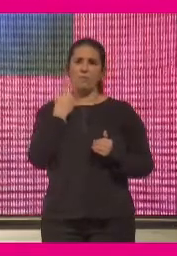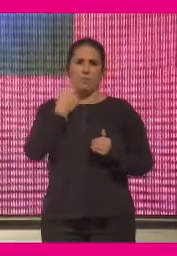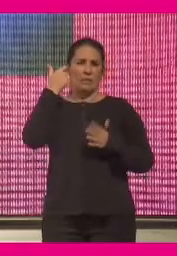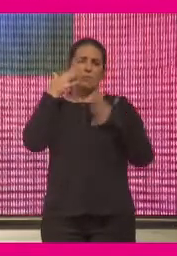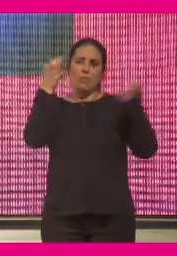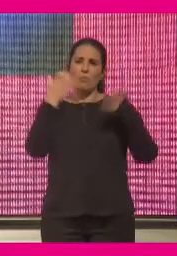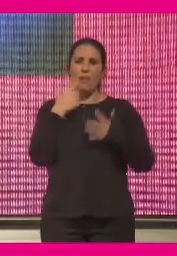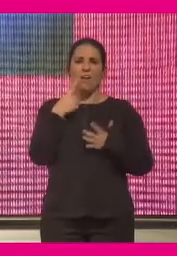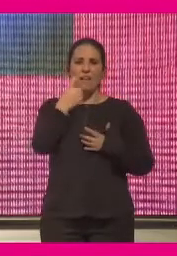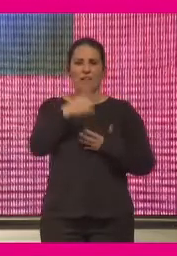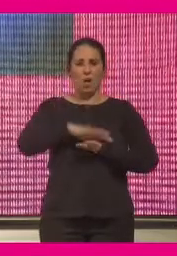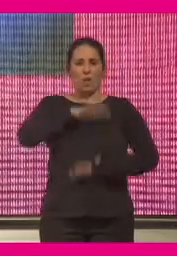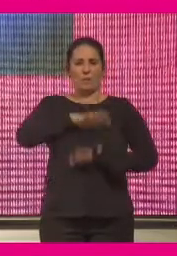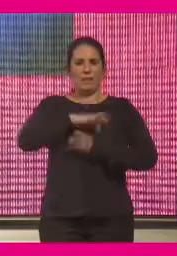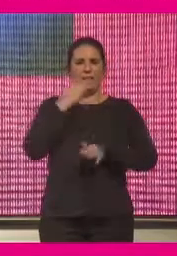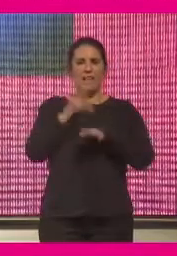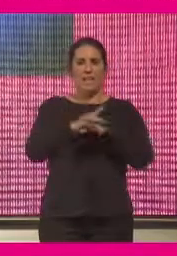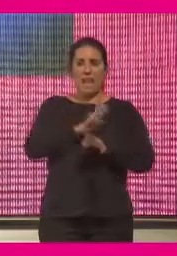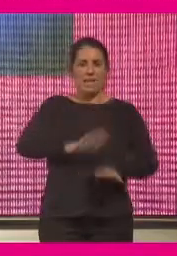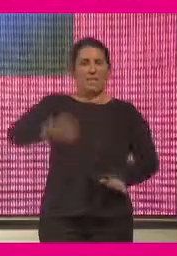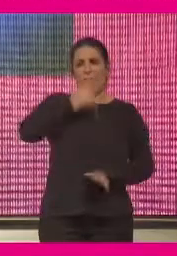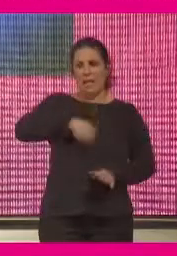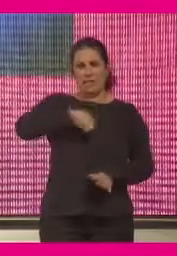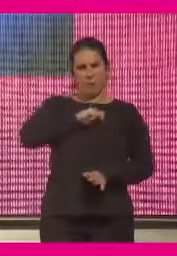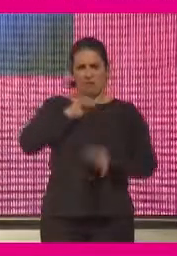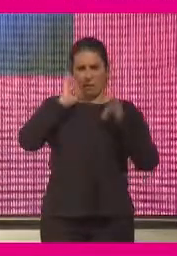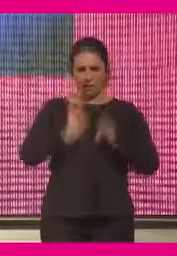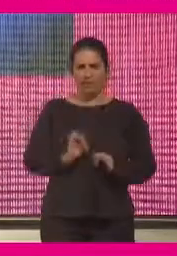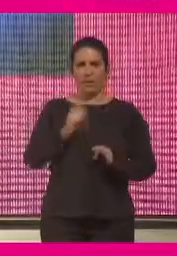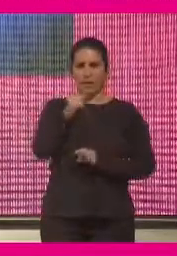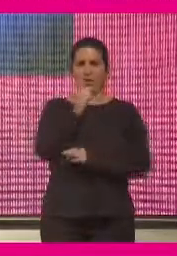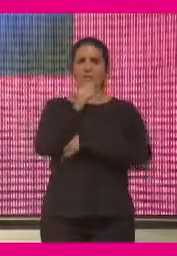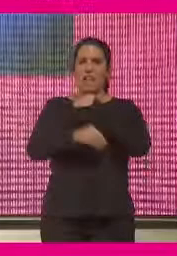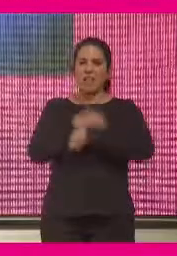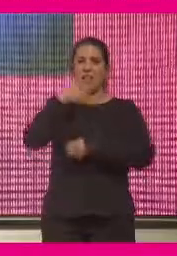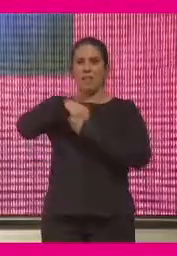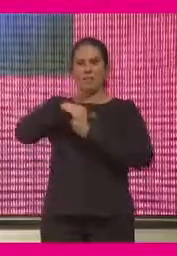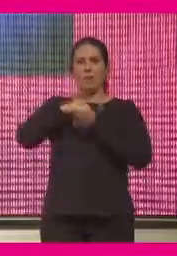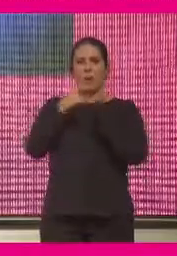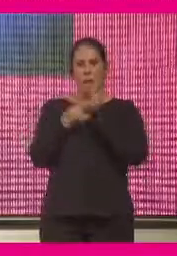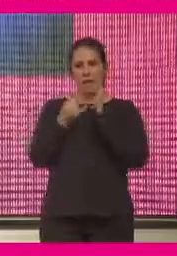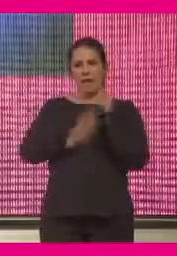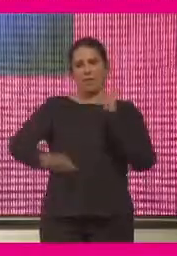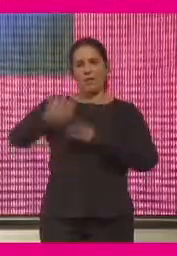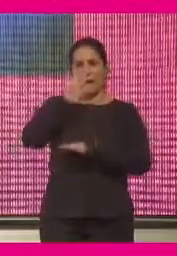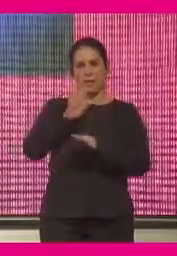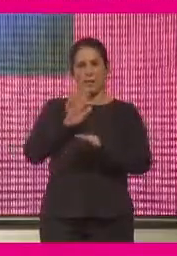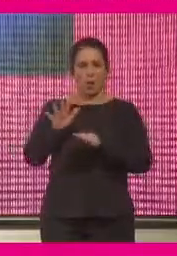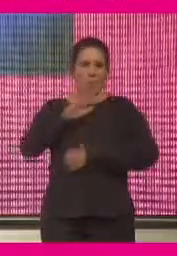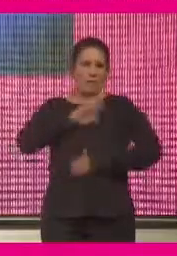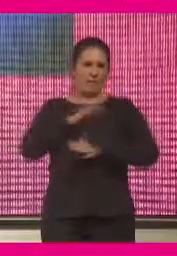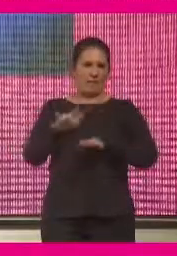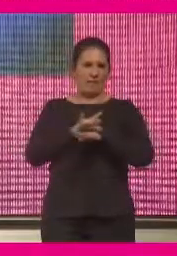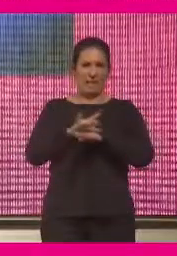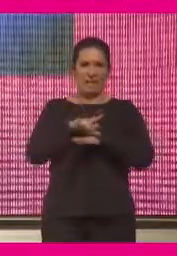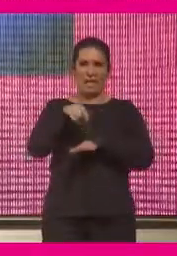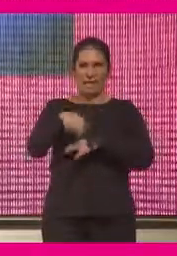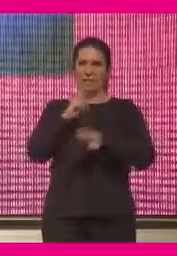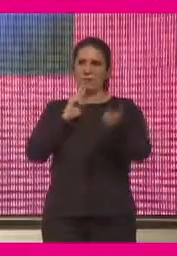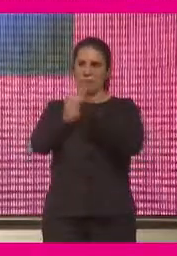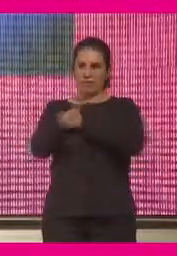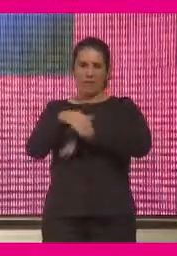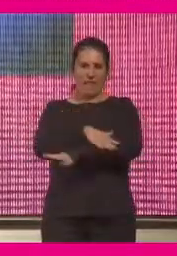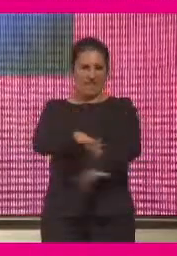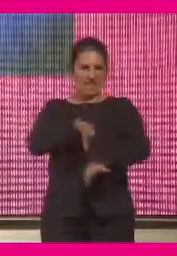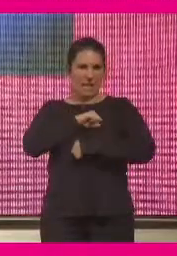digitales a nivel de nuestro país y eso se va a atajar en el Plan Nacional de Comisiones Digitales que coordinamos esa Secretaría